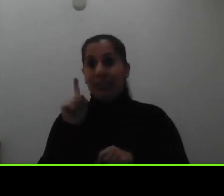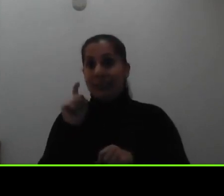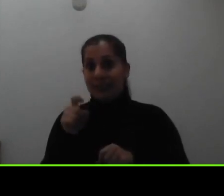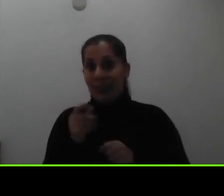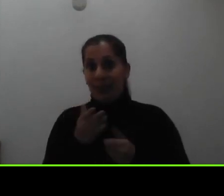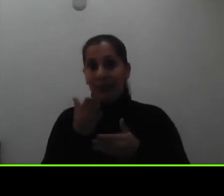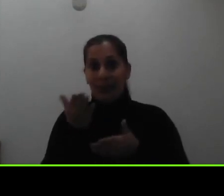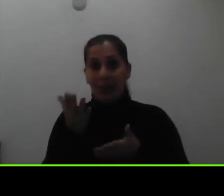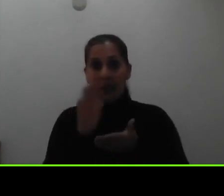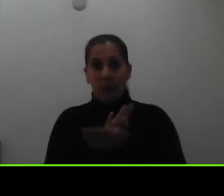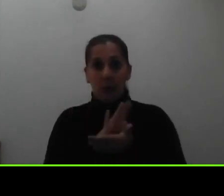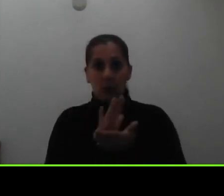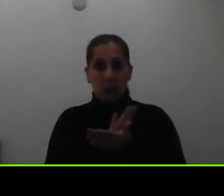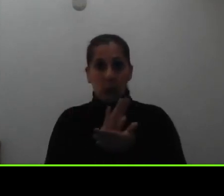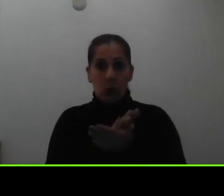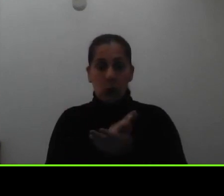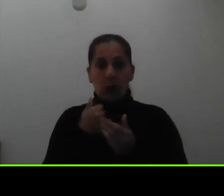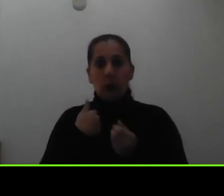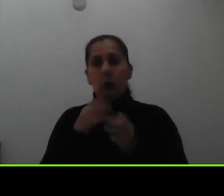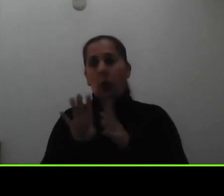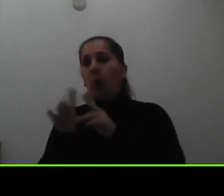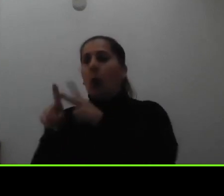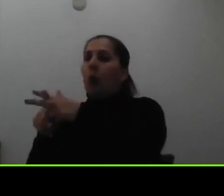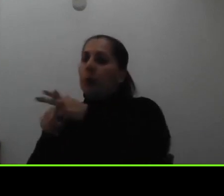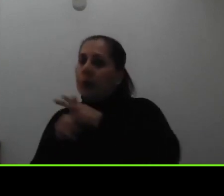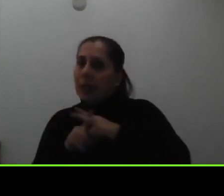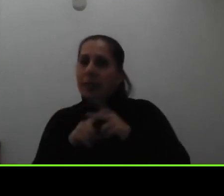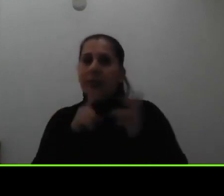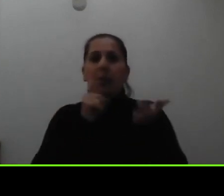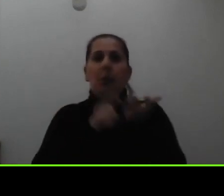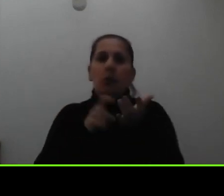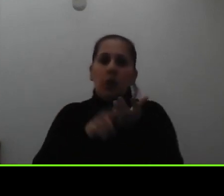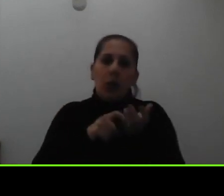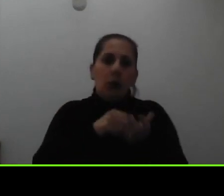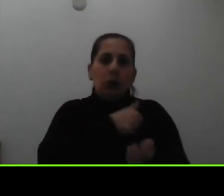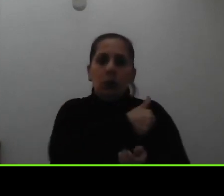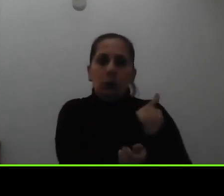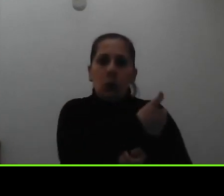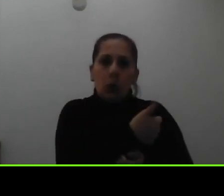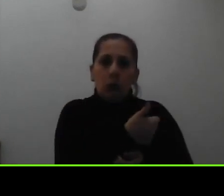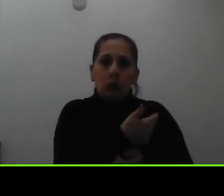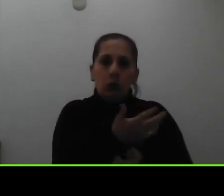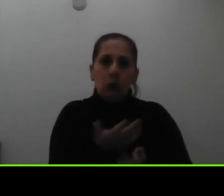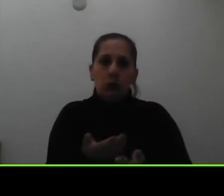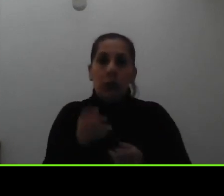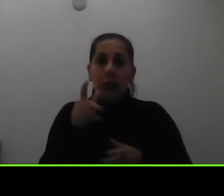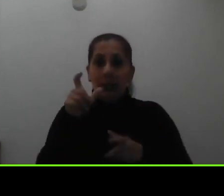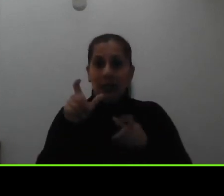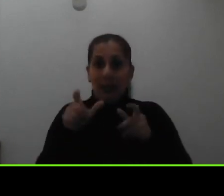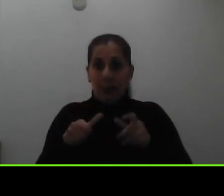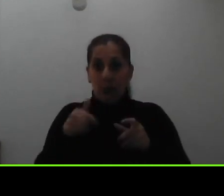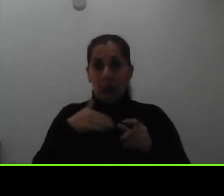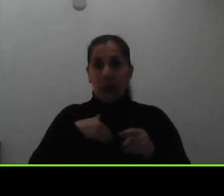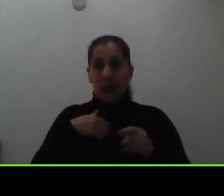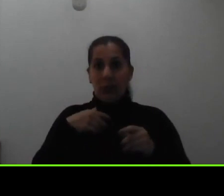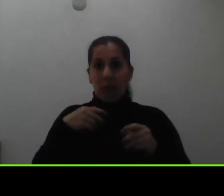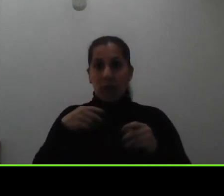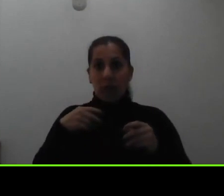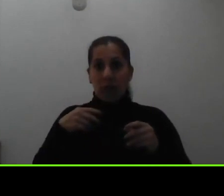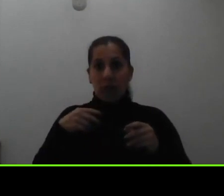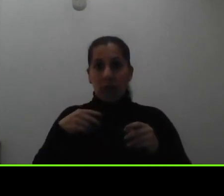documentos relacionados con préstamos deudas y otras de la persona que vive con